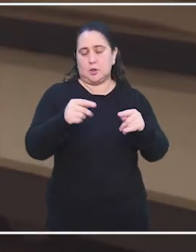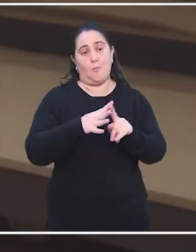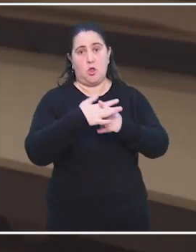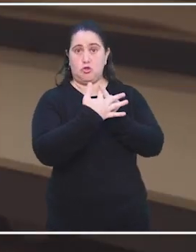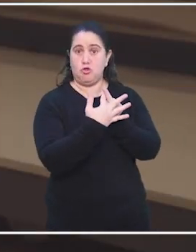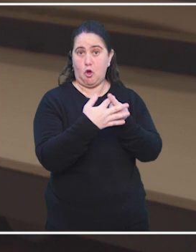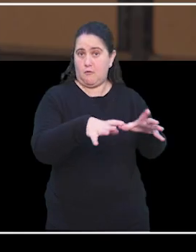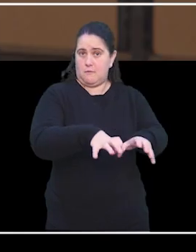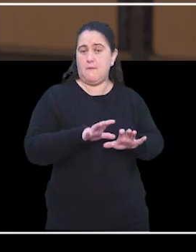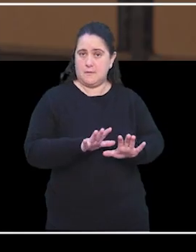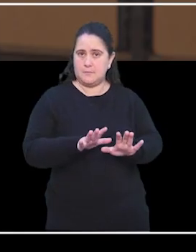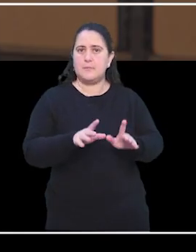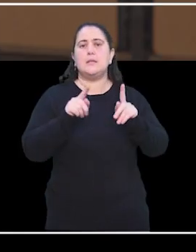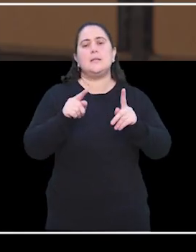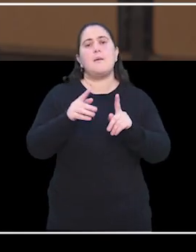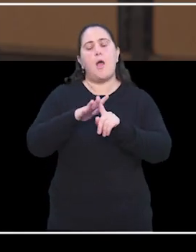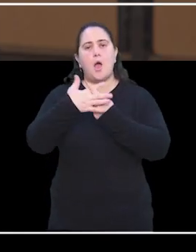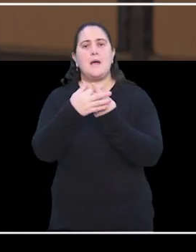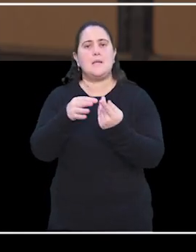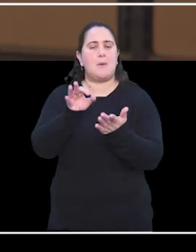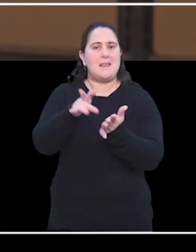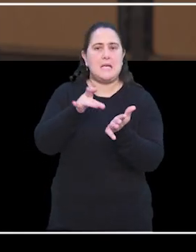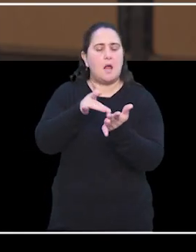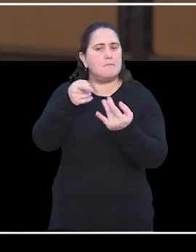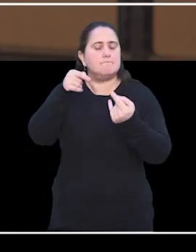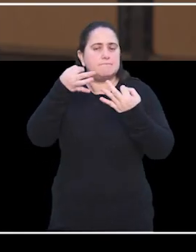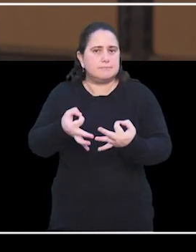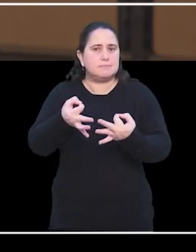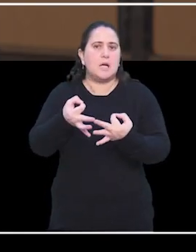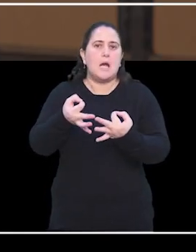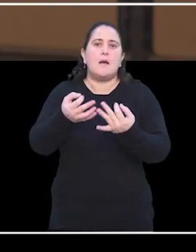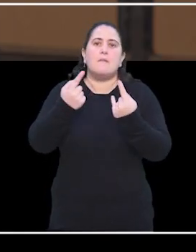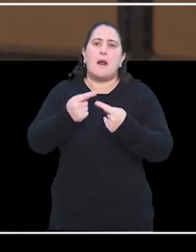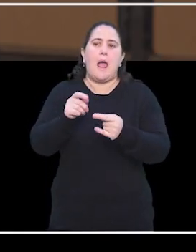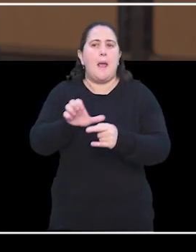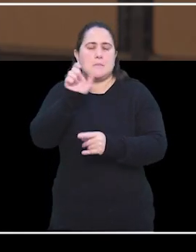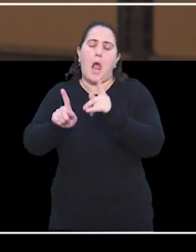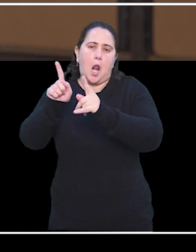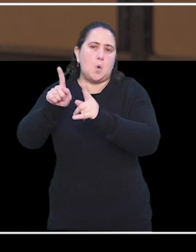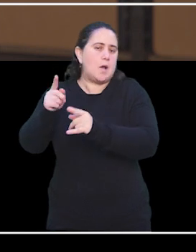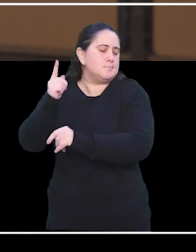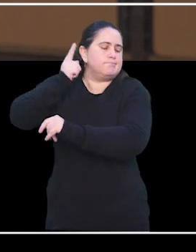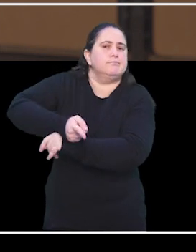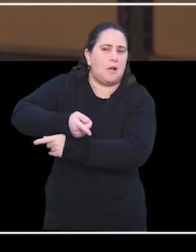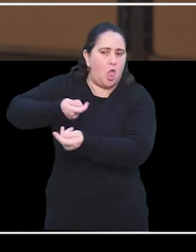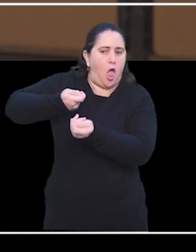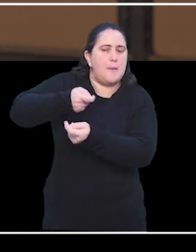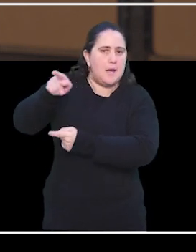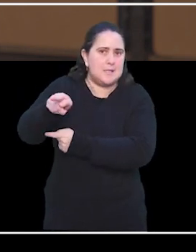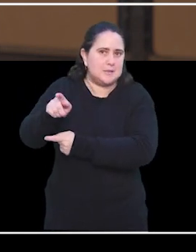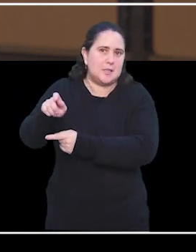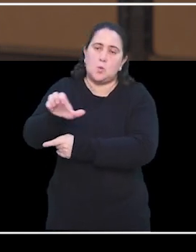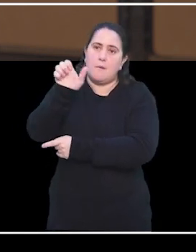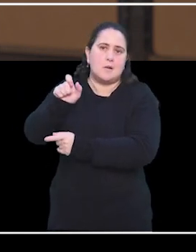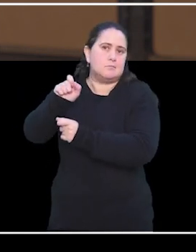entorno en el que vivimos. El ecosistema digital está dominado por un número muy pequeño de empresas, que son empresas de marketing,